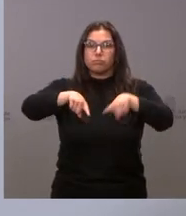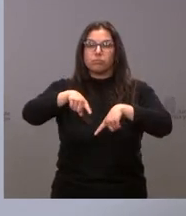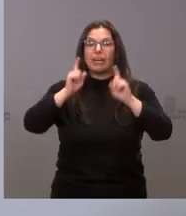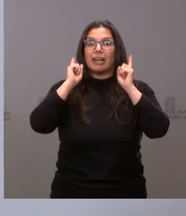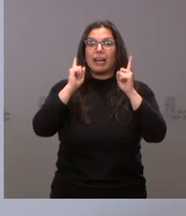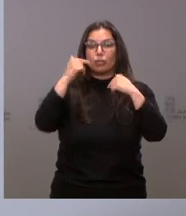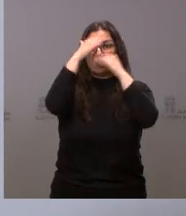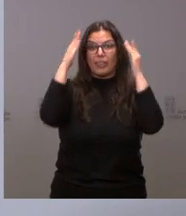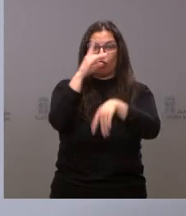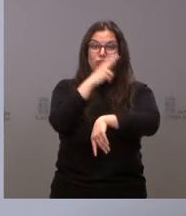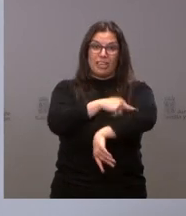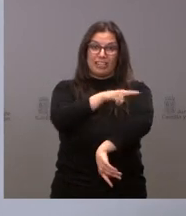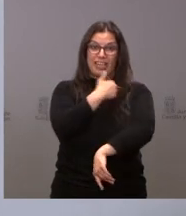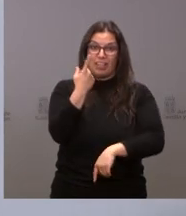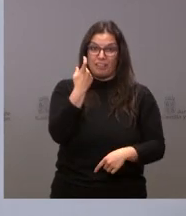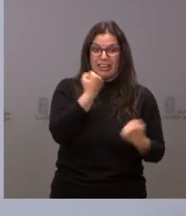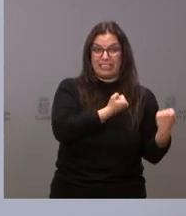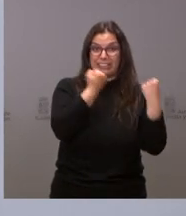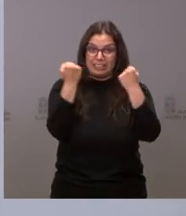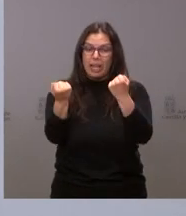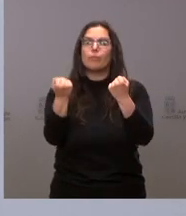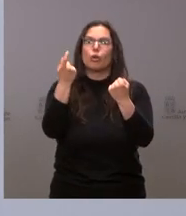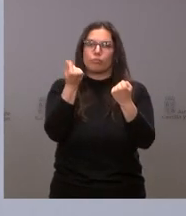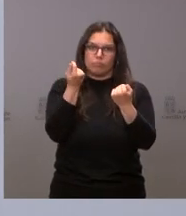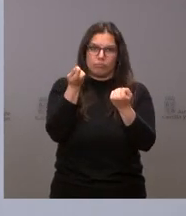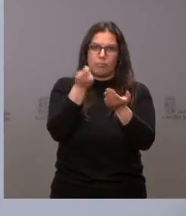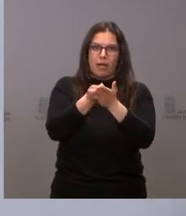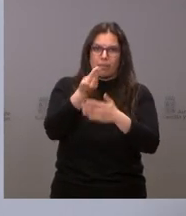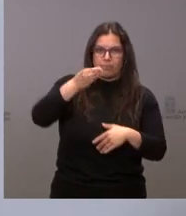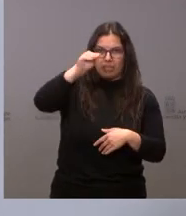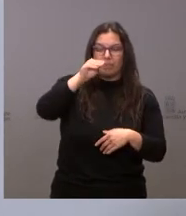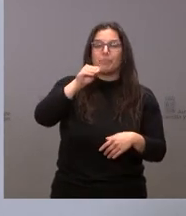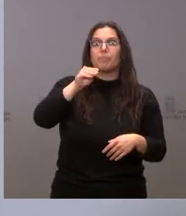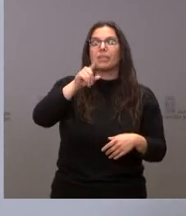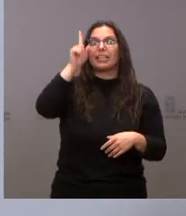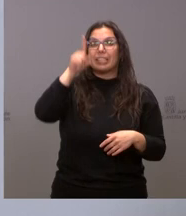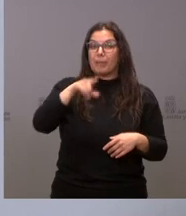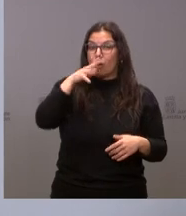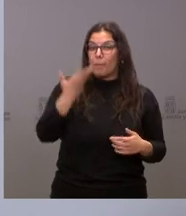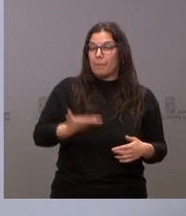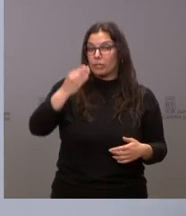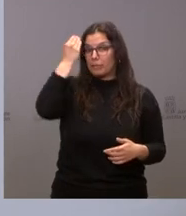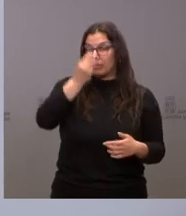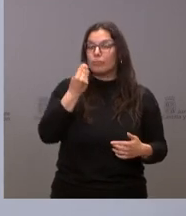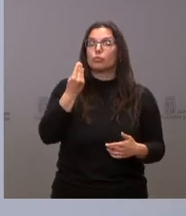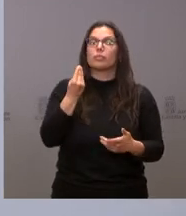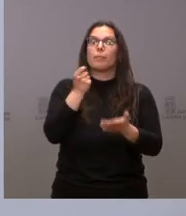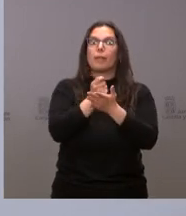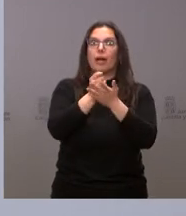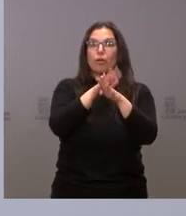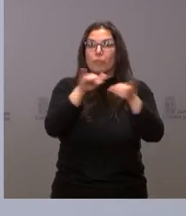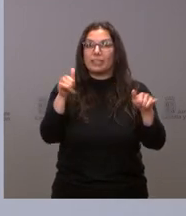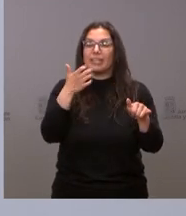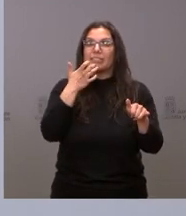asistencia sanitaria y algo que nos parece importante en estos momentos, vamos a incrementar las indemnizaciones por